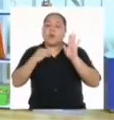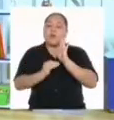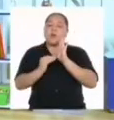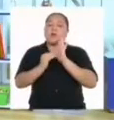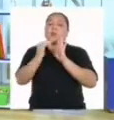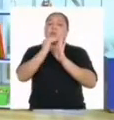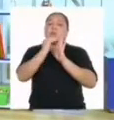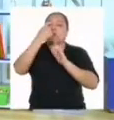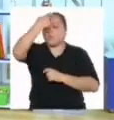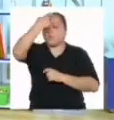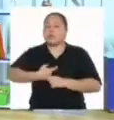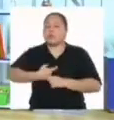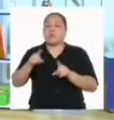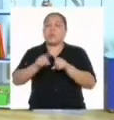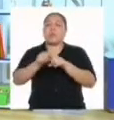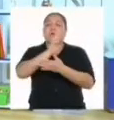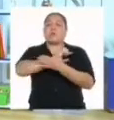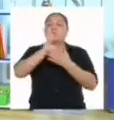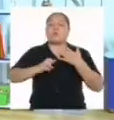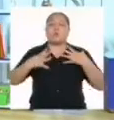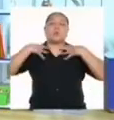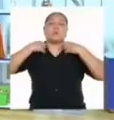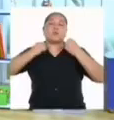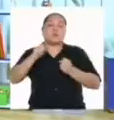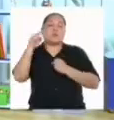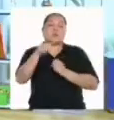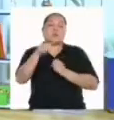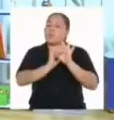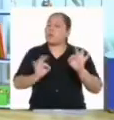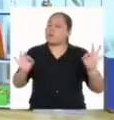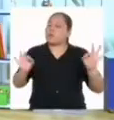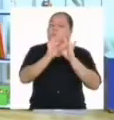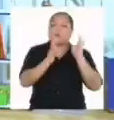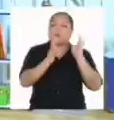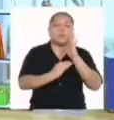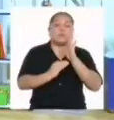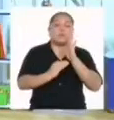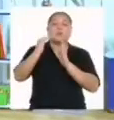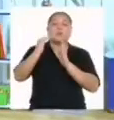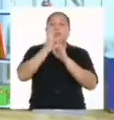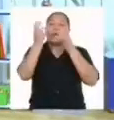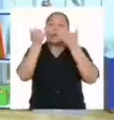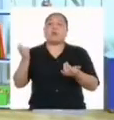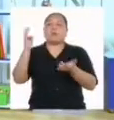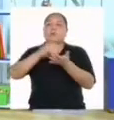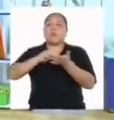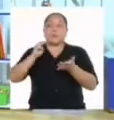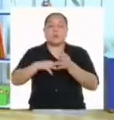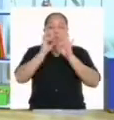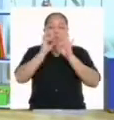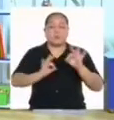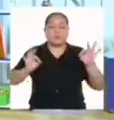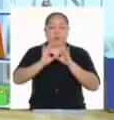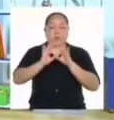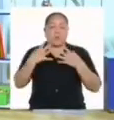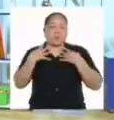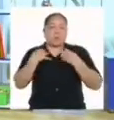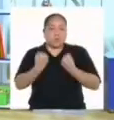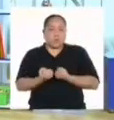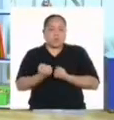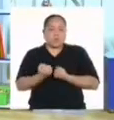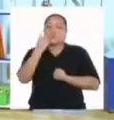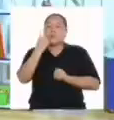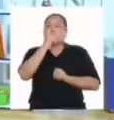como profesional La salud es vital para poder crecer Y ahora, más que nunca La salud dejó de ser un